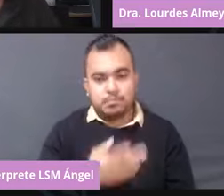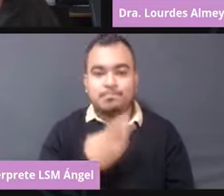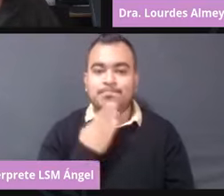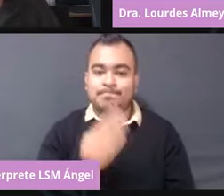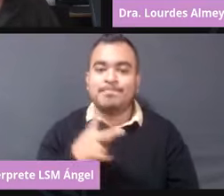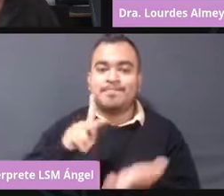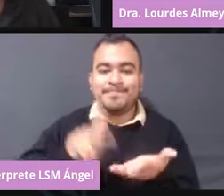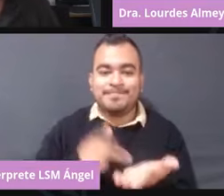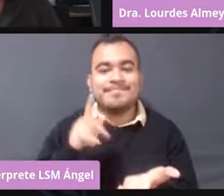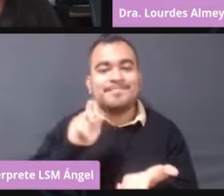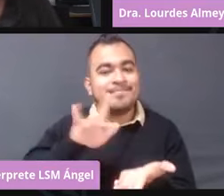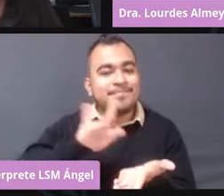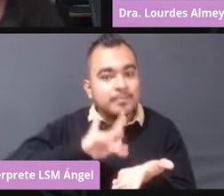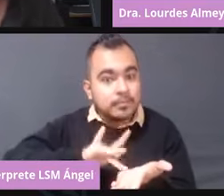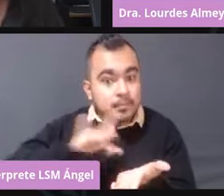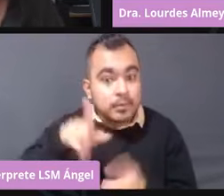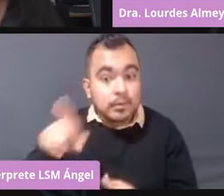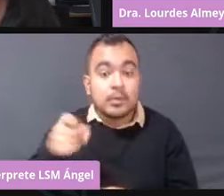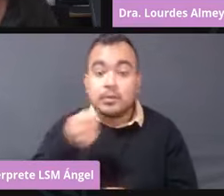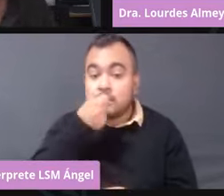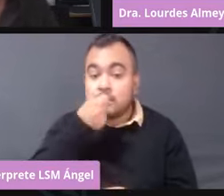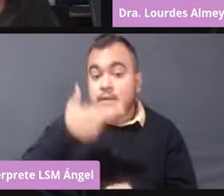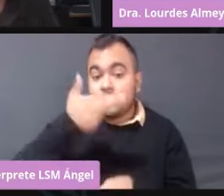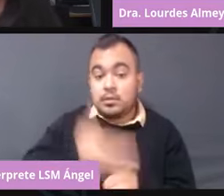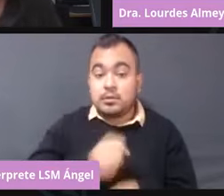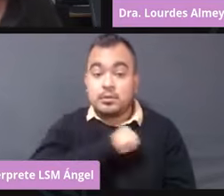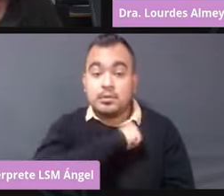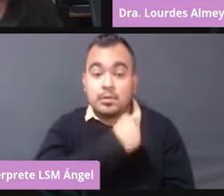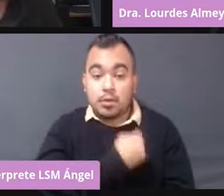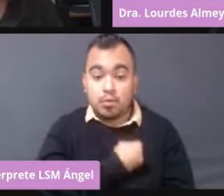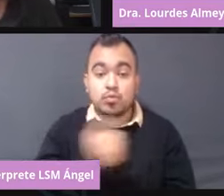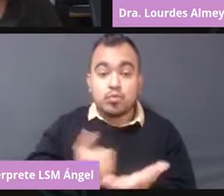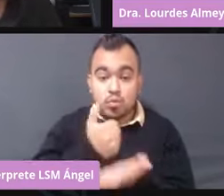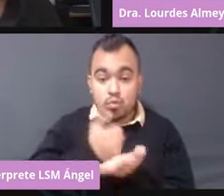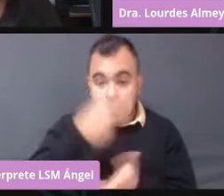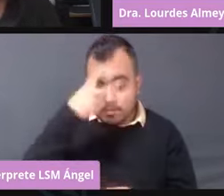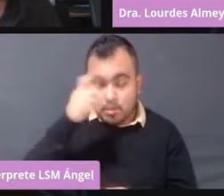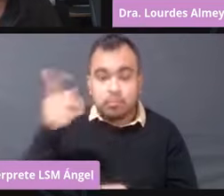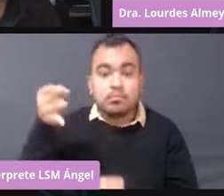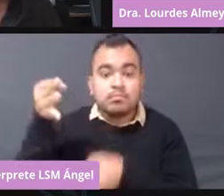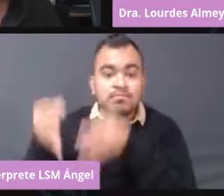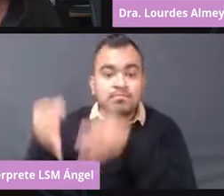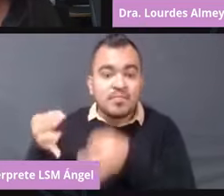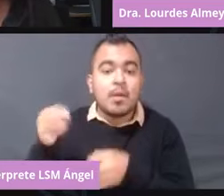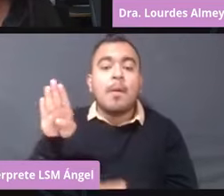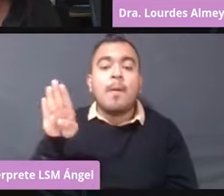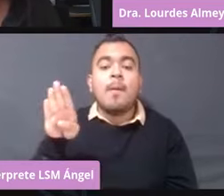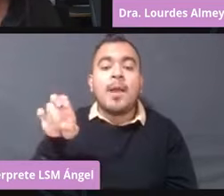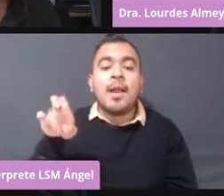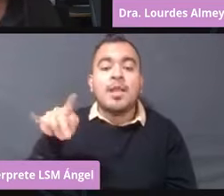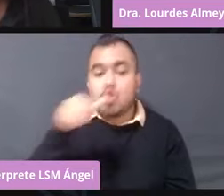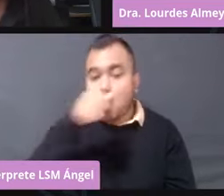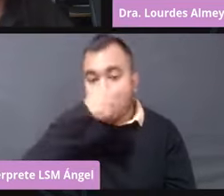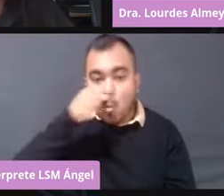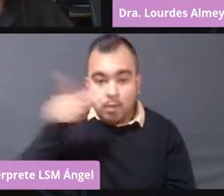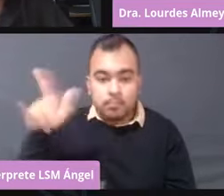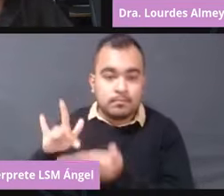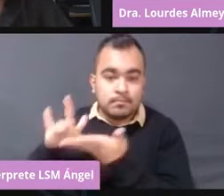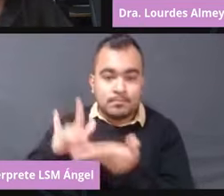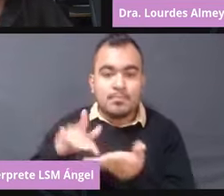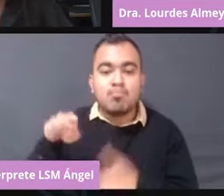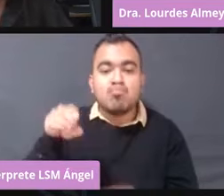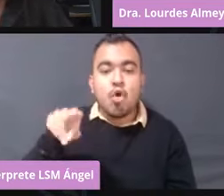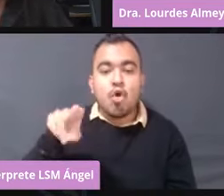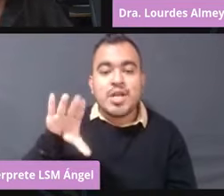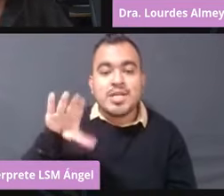agradecimiento a la Secretaría de Salud de la Ciudad de México, a la jurisdicción Benito Juárez por el apoyo, doctora Mónica, doctora Lidia. Muchas gracias